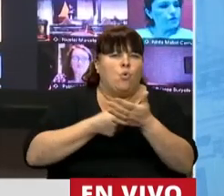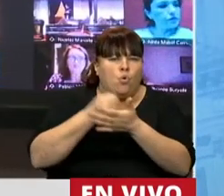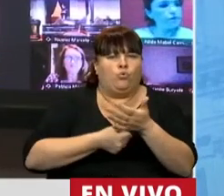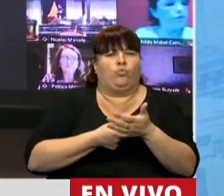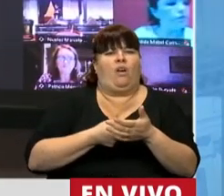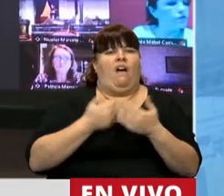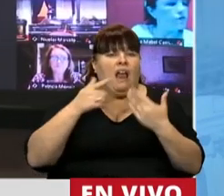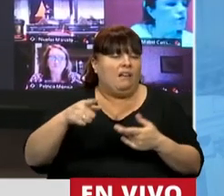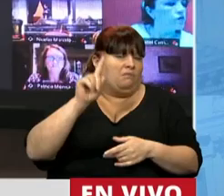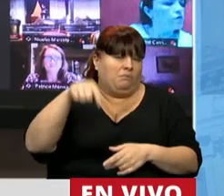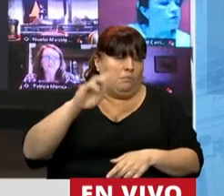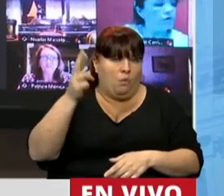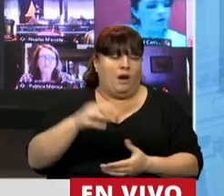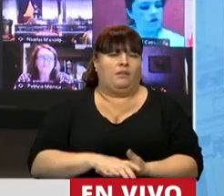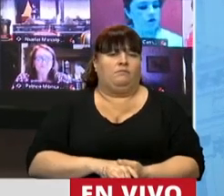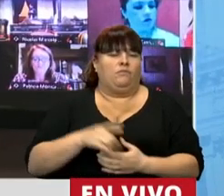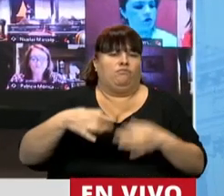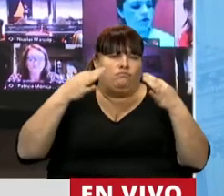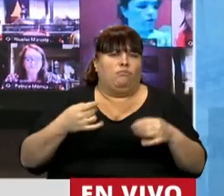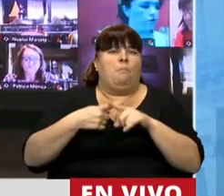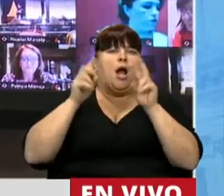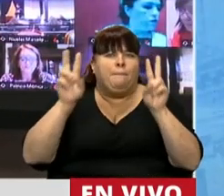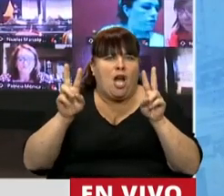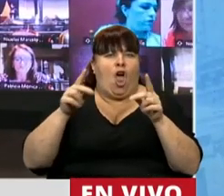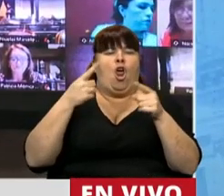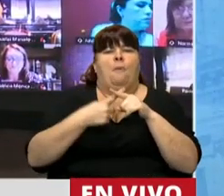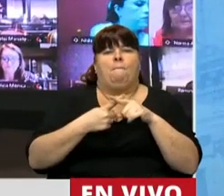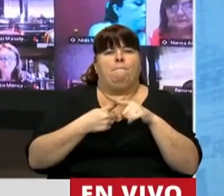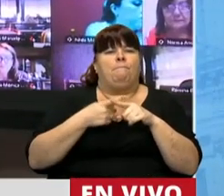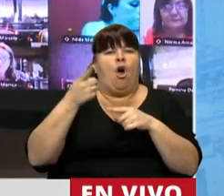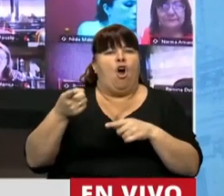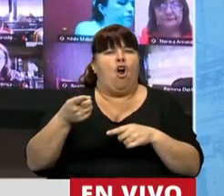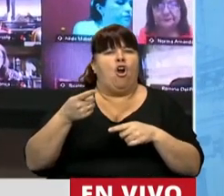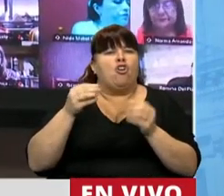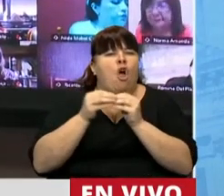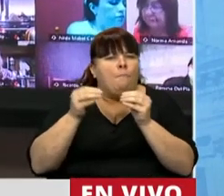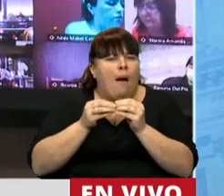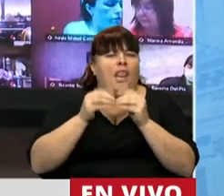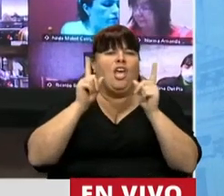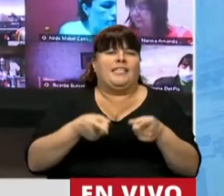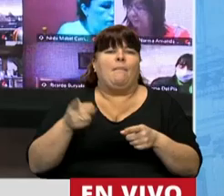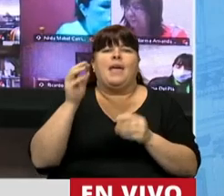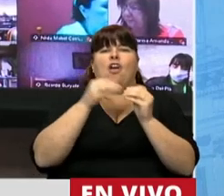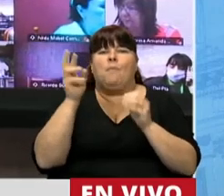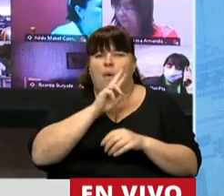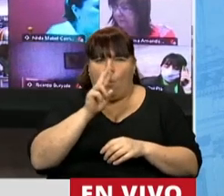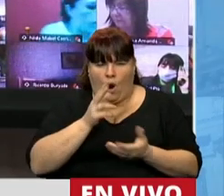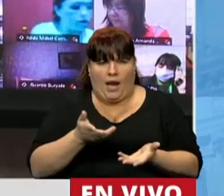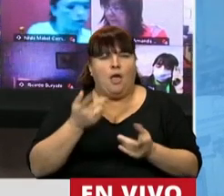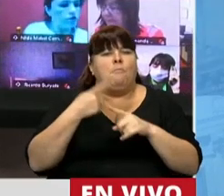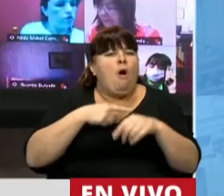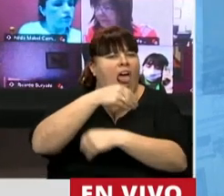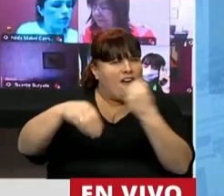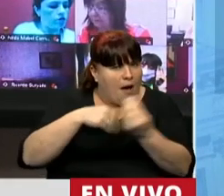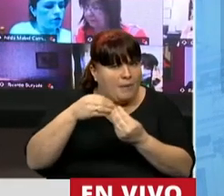por su lucha, por su principio, por el peronismo, por sus compañeros y por sus compañeras, por su